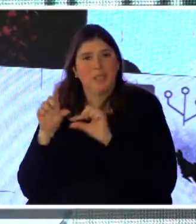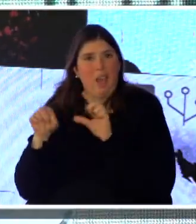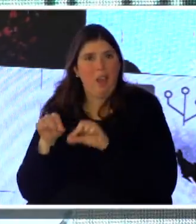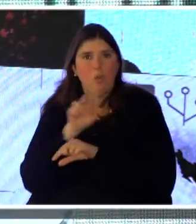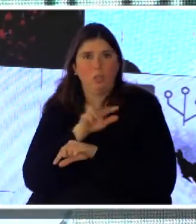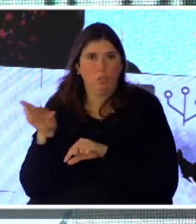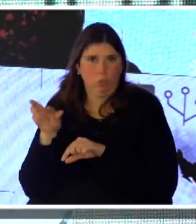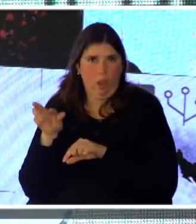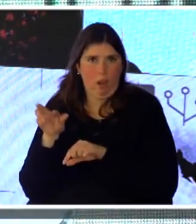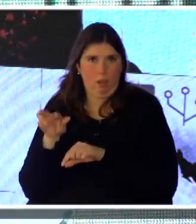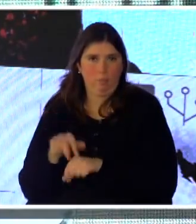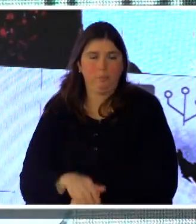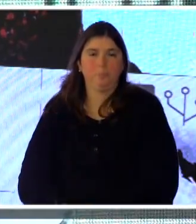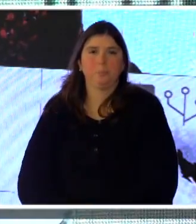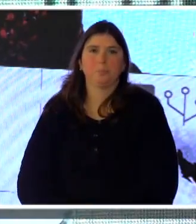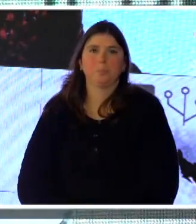digamos, del sitio.